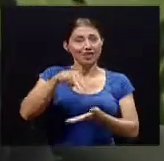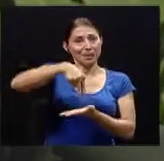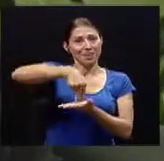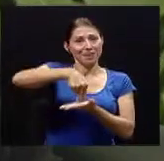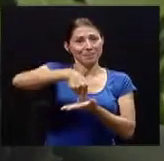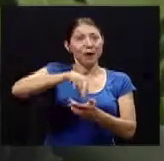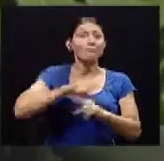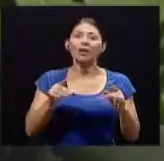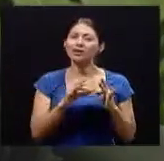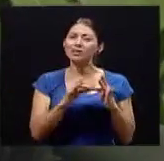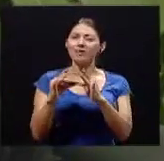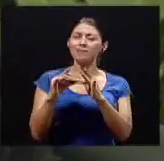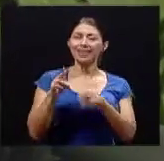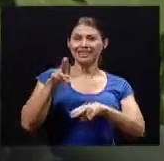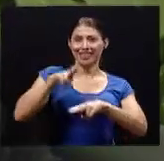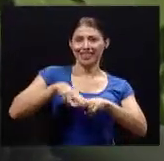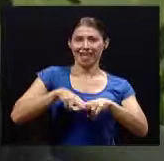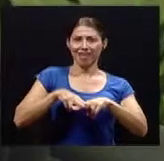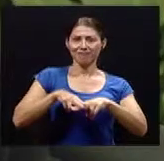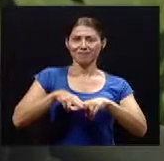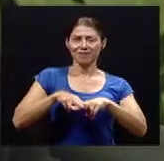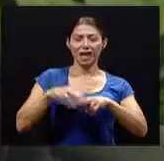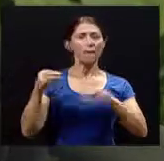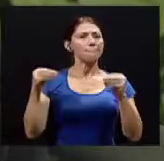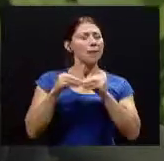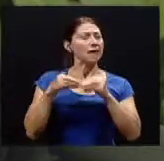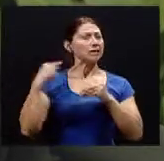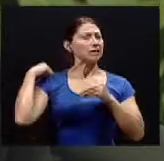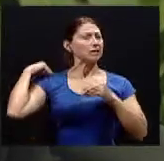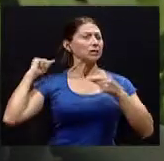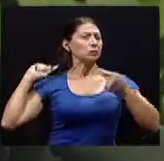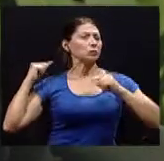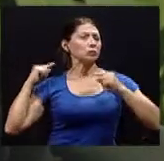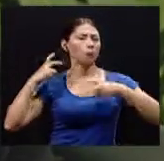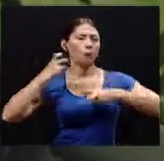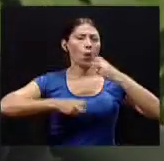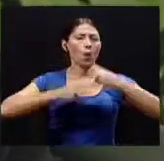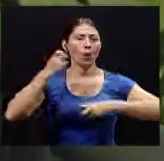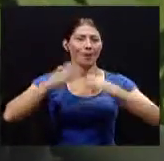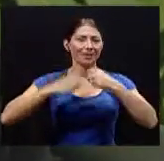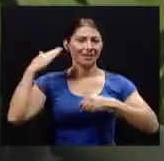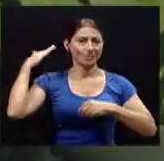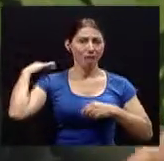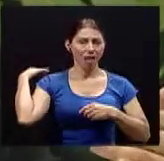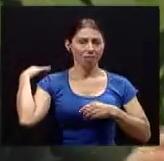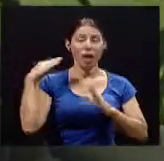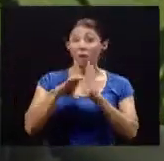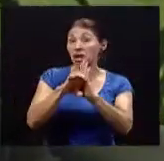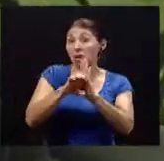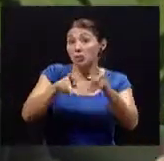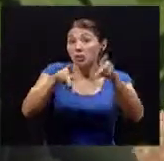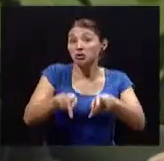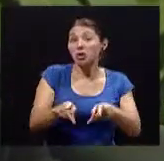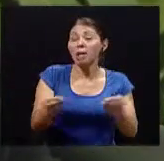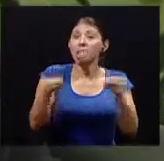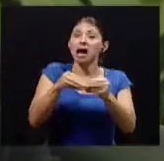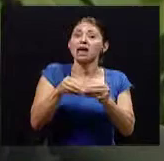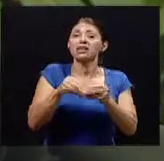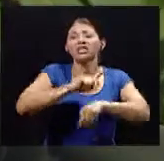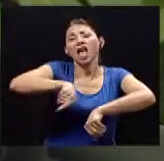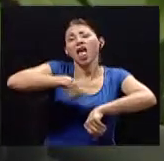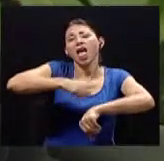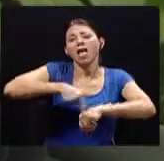la posición de pie tienen que ver más bien con por ejemplo varices sobrecarga en los pies en cambio las